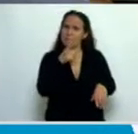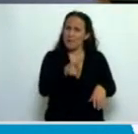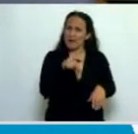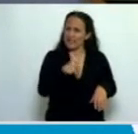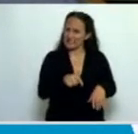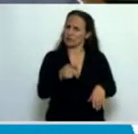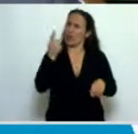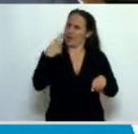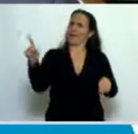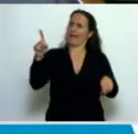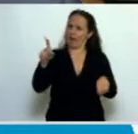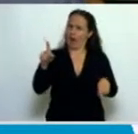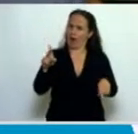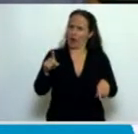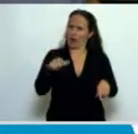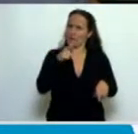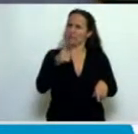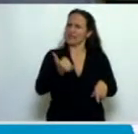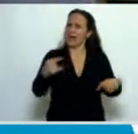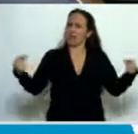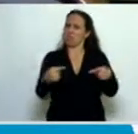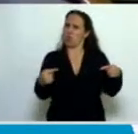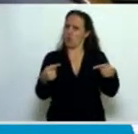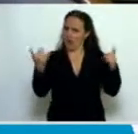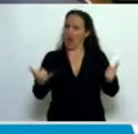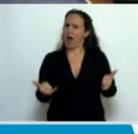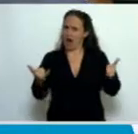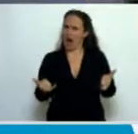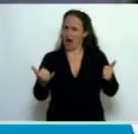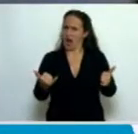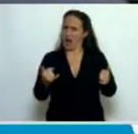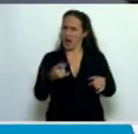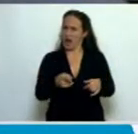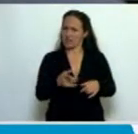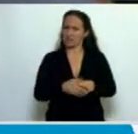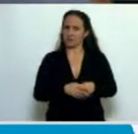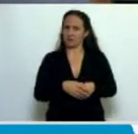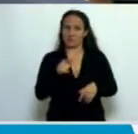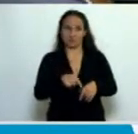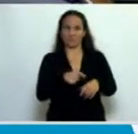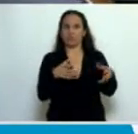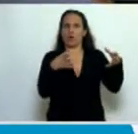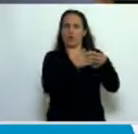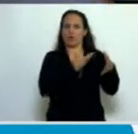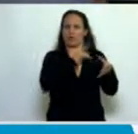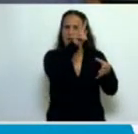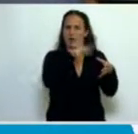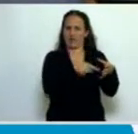llamativo, es contradictorio, es paradójico por parte de la mayoría oficialista